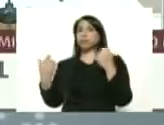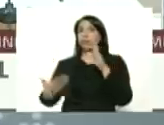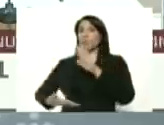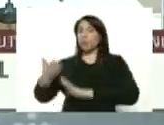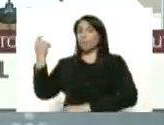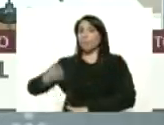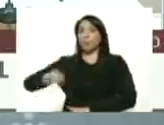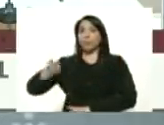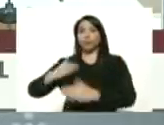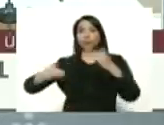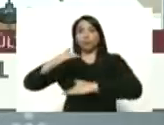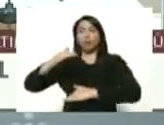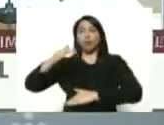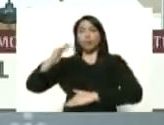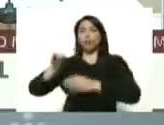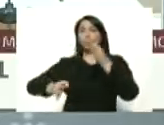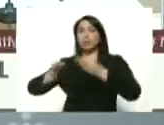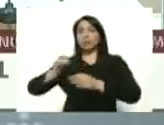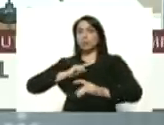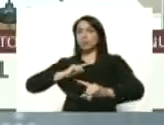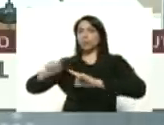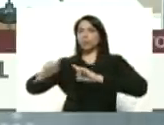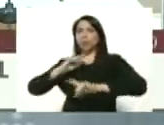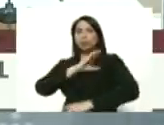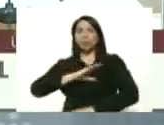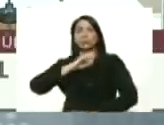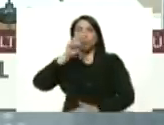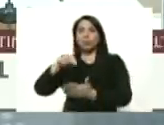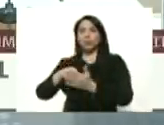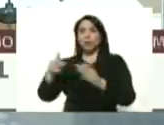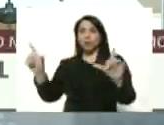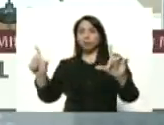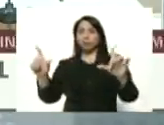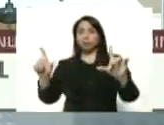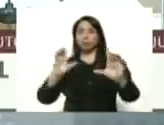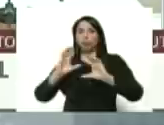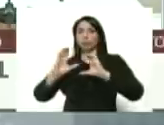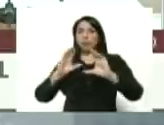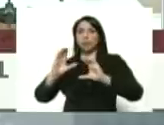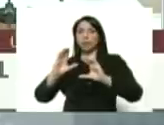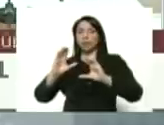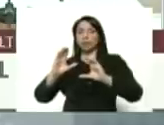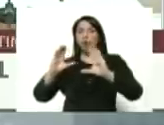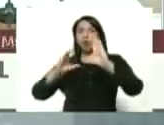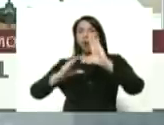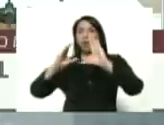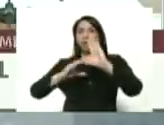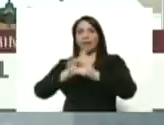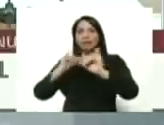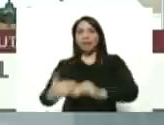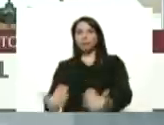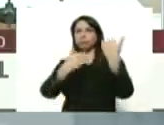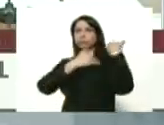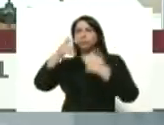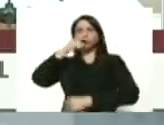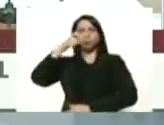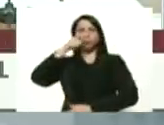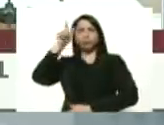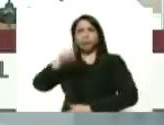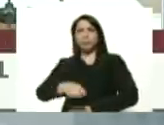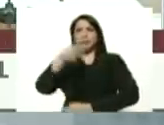tribunal supremo de justicia ha actuado la comisión nacional de telecomunicaciones con atel está sobre el asunto y